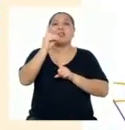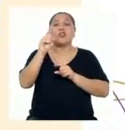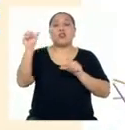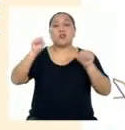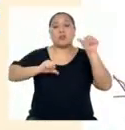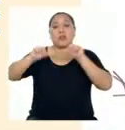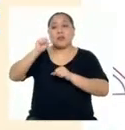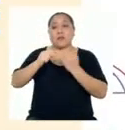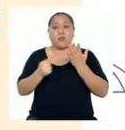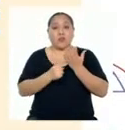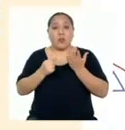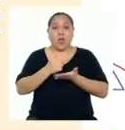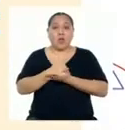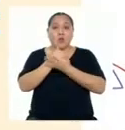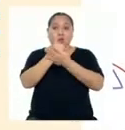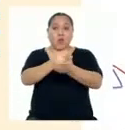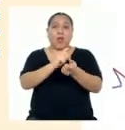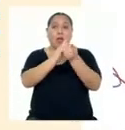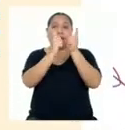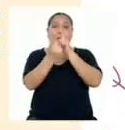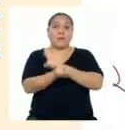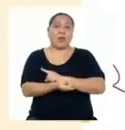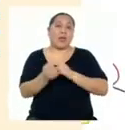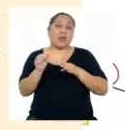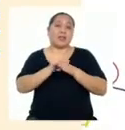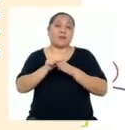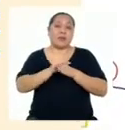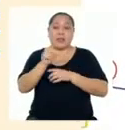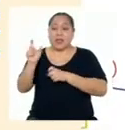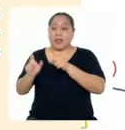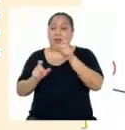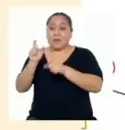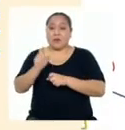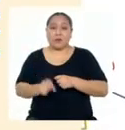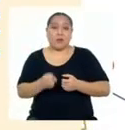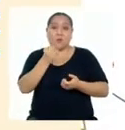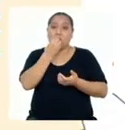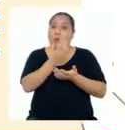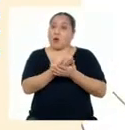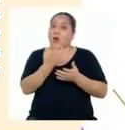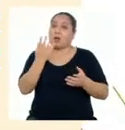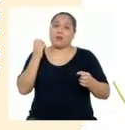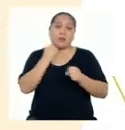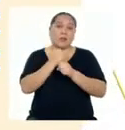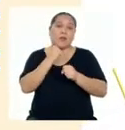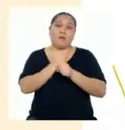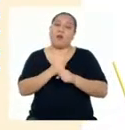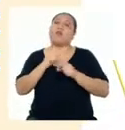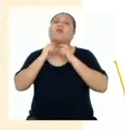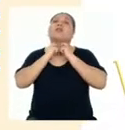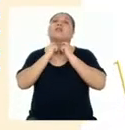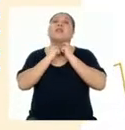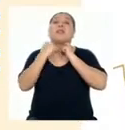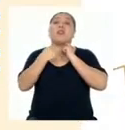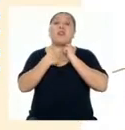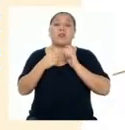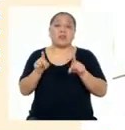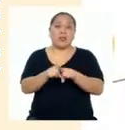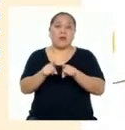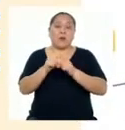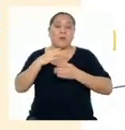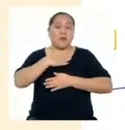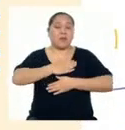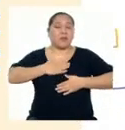tecnológico ha contribuido a cambiar las prácticas de las personas para el buen funcionamiento de la tiroides y para nuestro